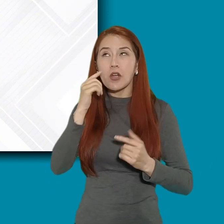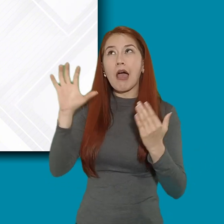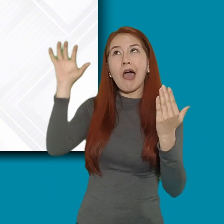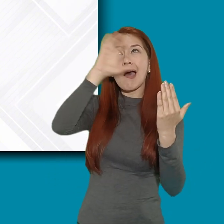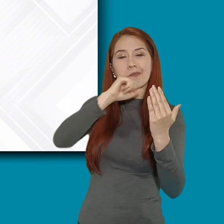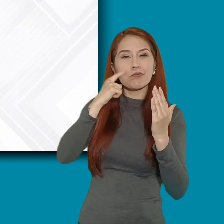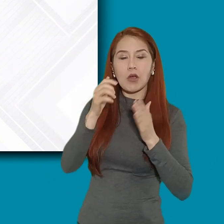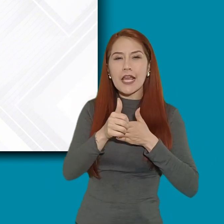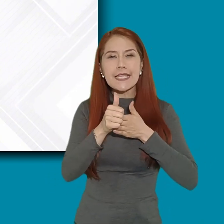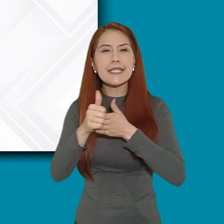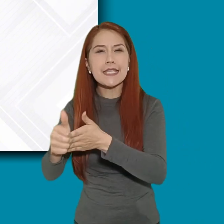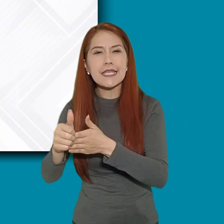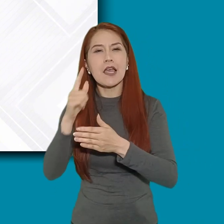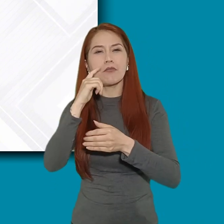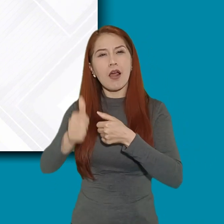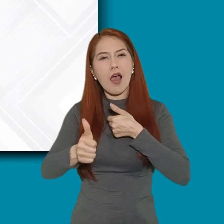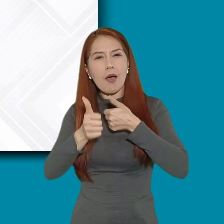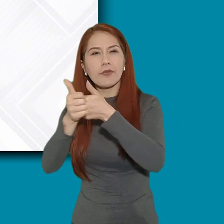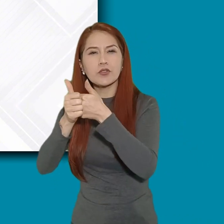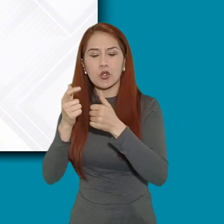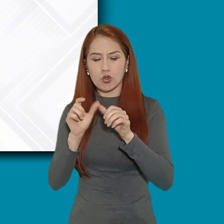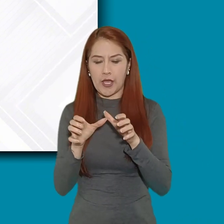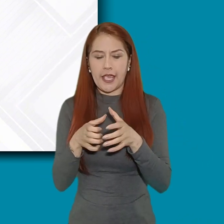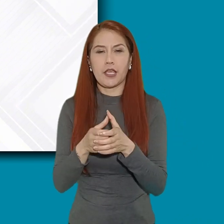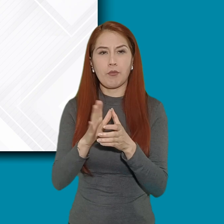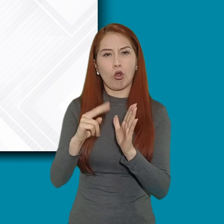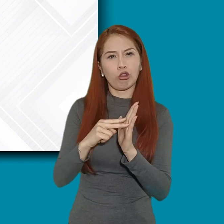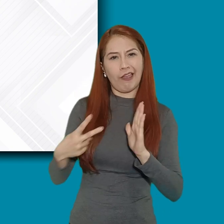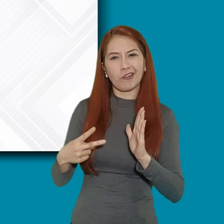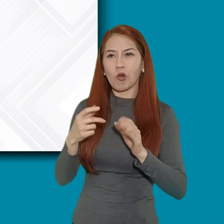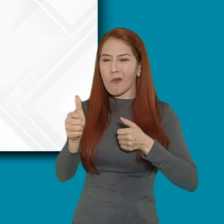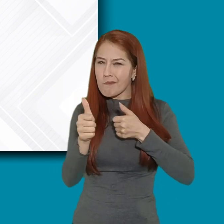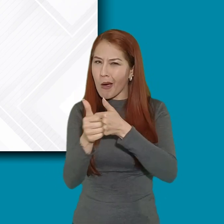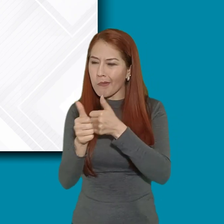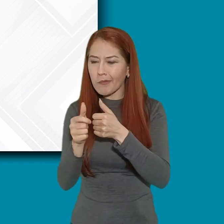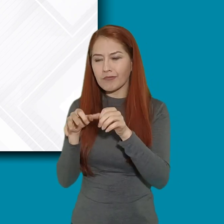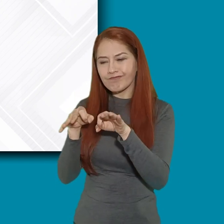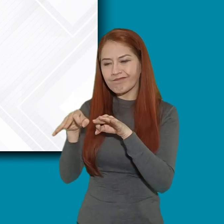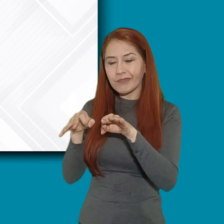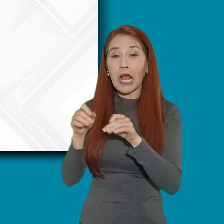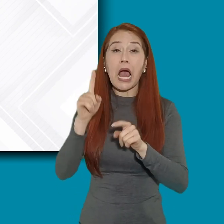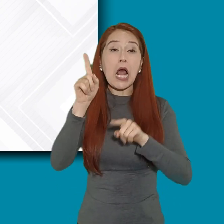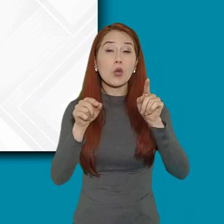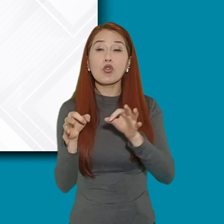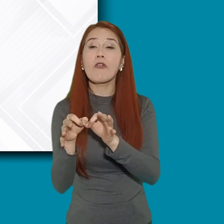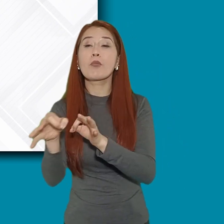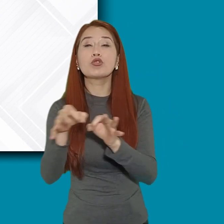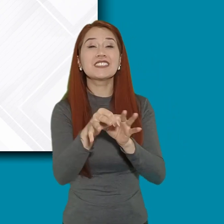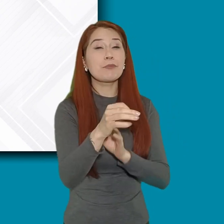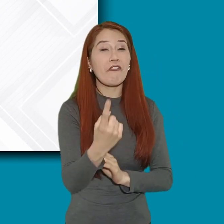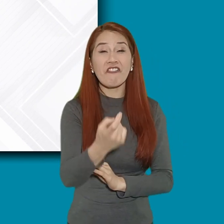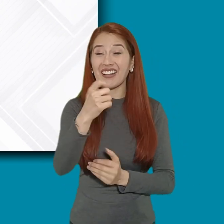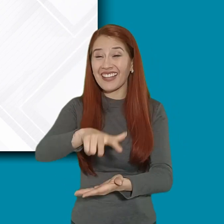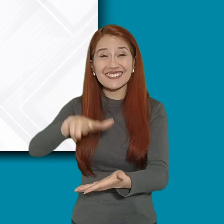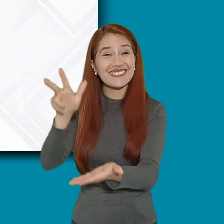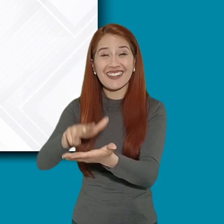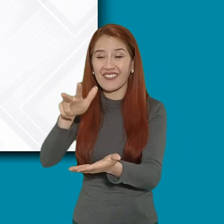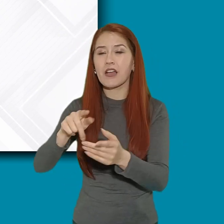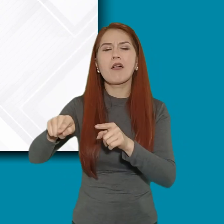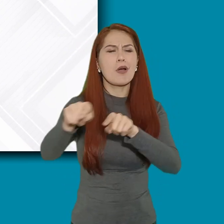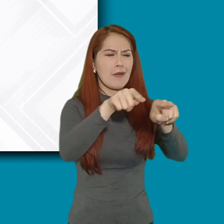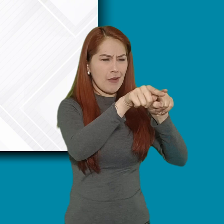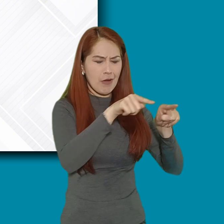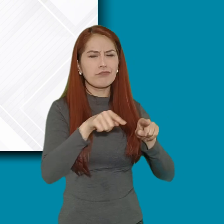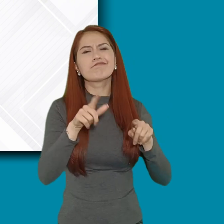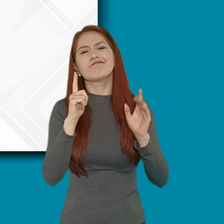incluirá también el acompañamiento a los equipos técnicos para llegar a algunos de los municipios no certificados y generar